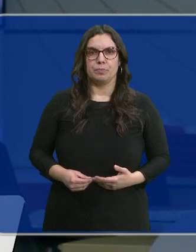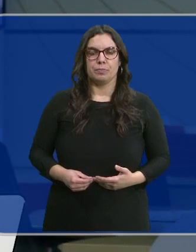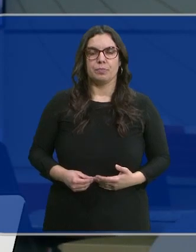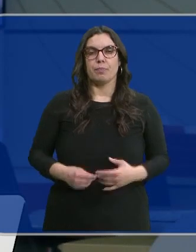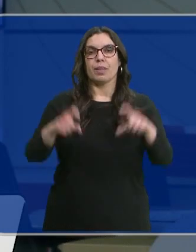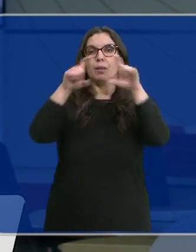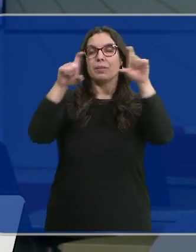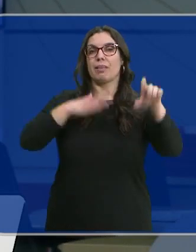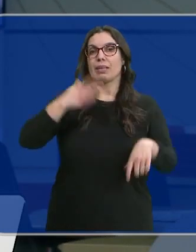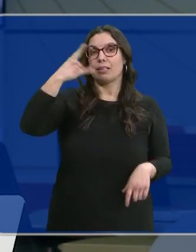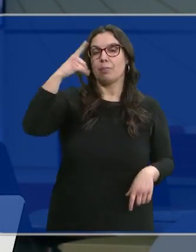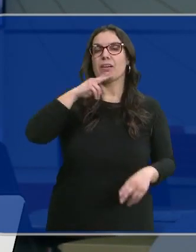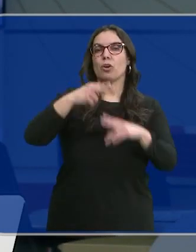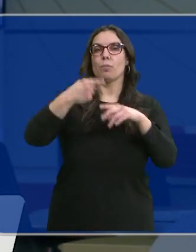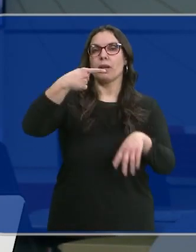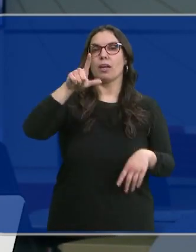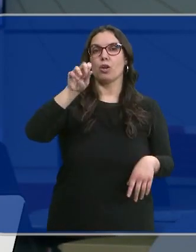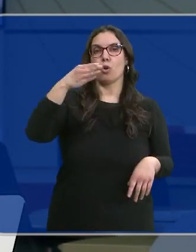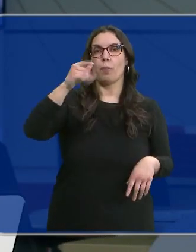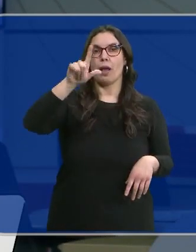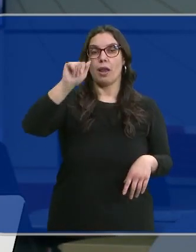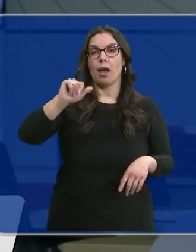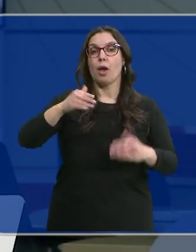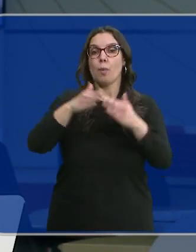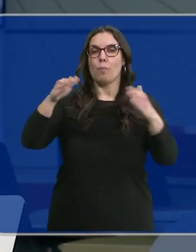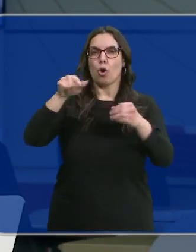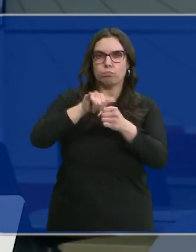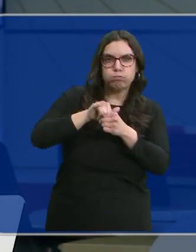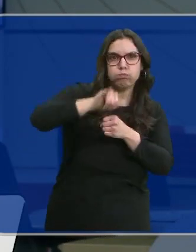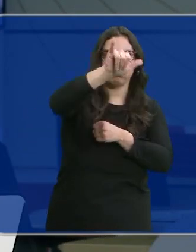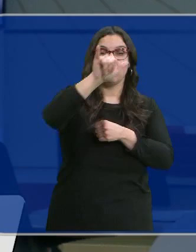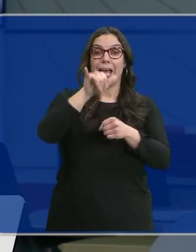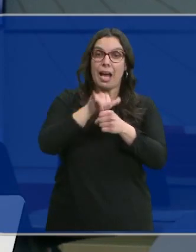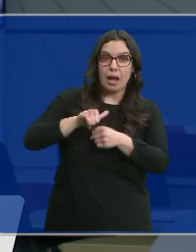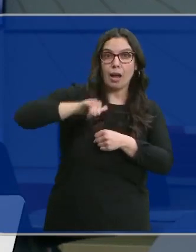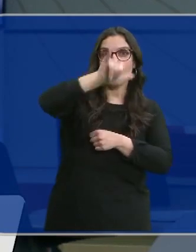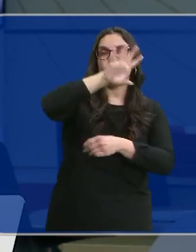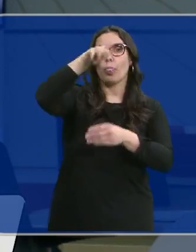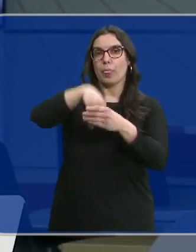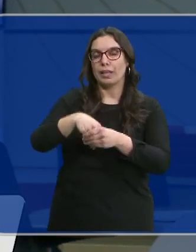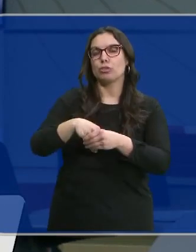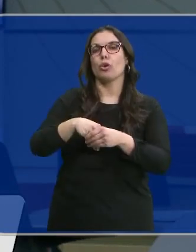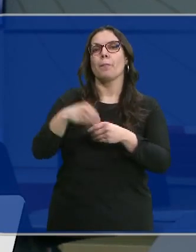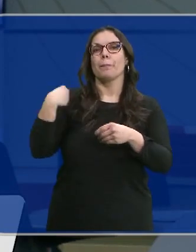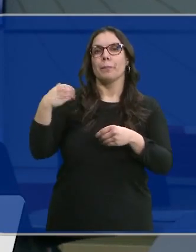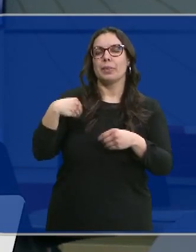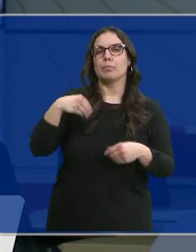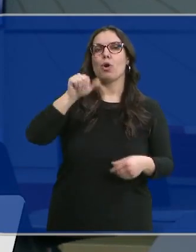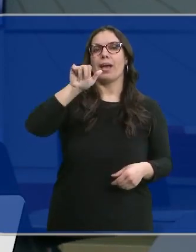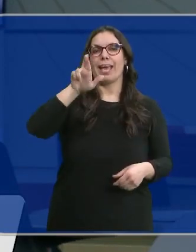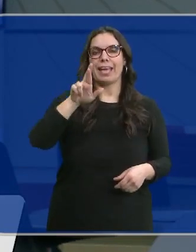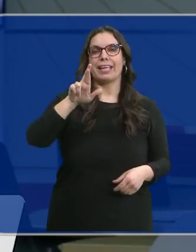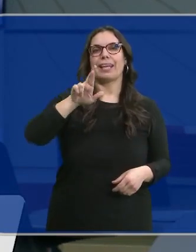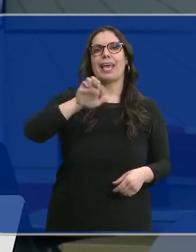La empresa salmantina Globalia ha estrenado hoy un Boeing 787 Dreamliner. El avión se incorpora a la flota de Air Europa. Un equipo de